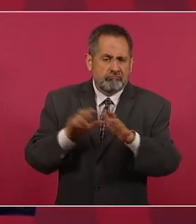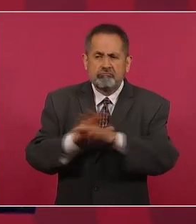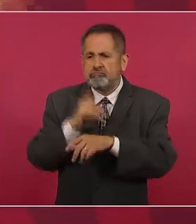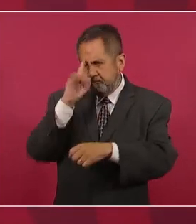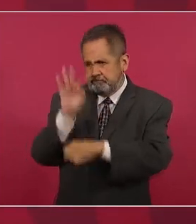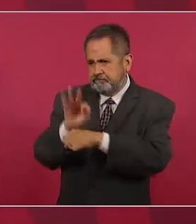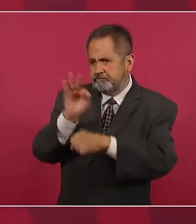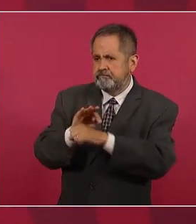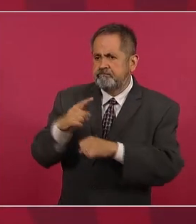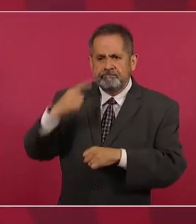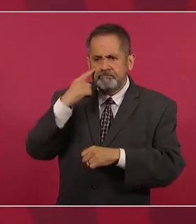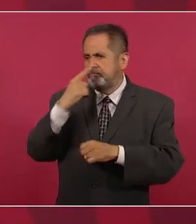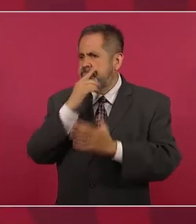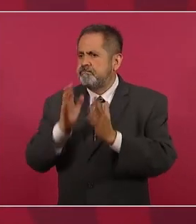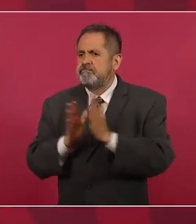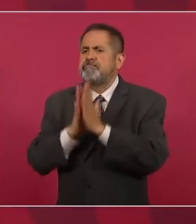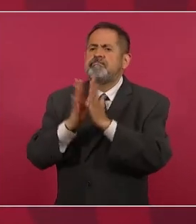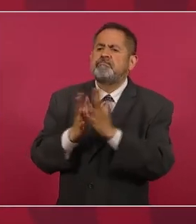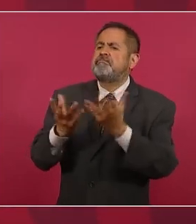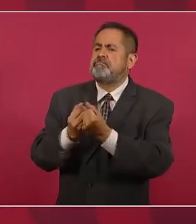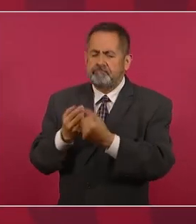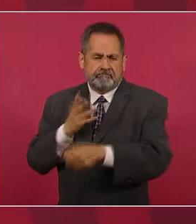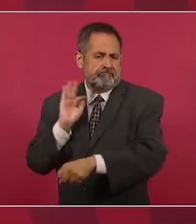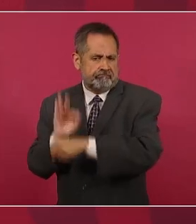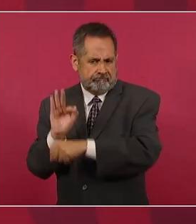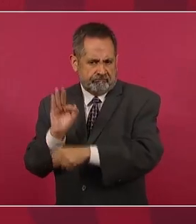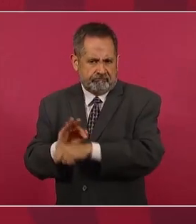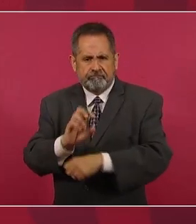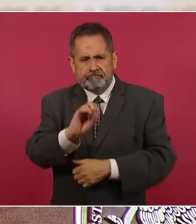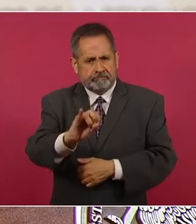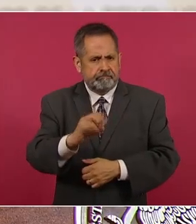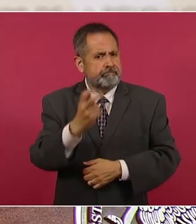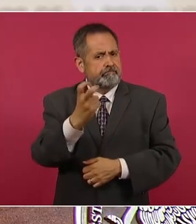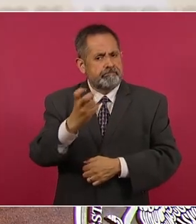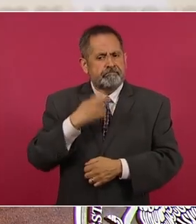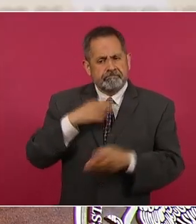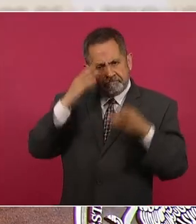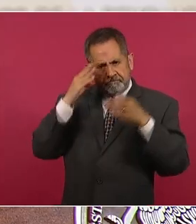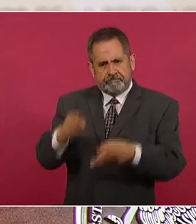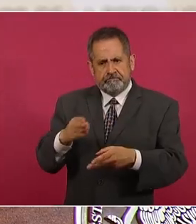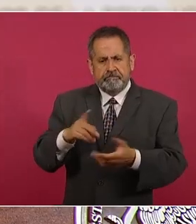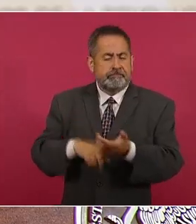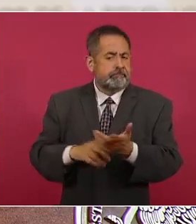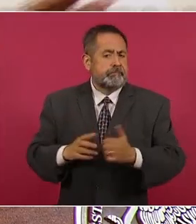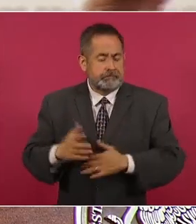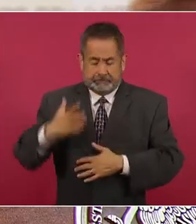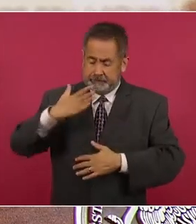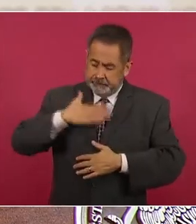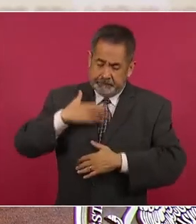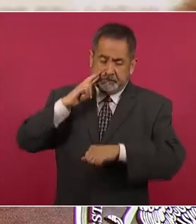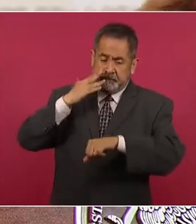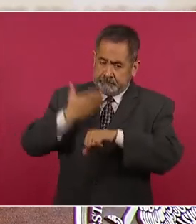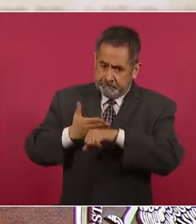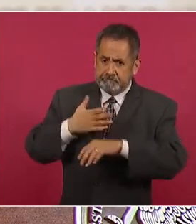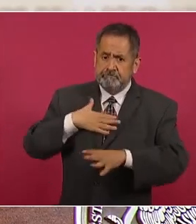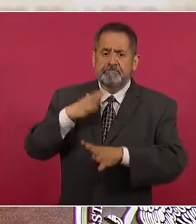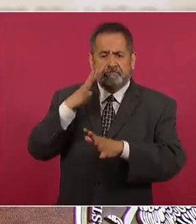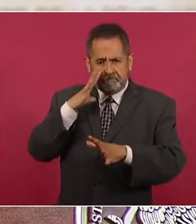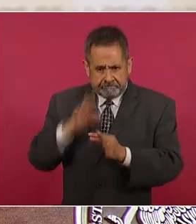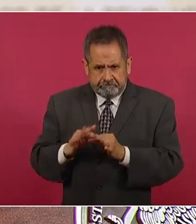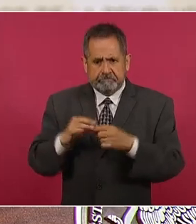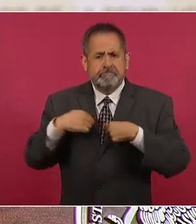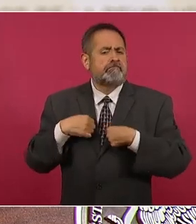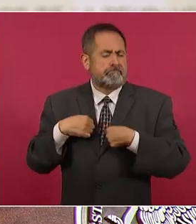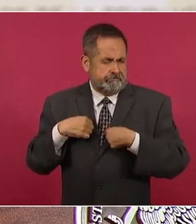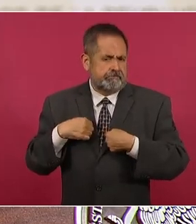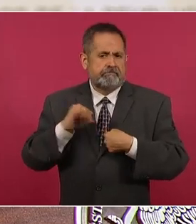Tenemos que aplicarnos, es una responsabilidad y lo mismo que